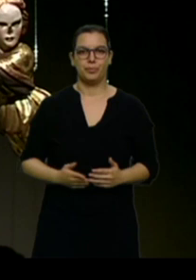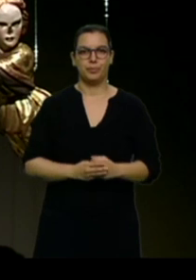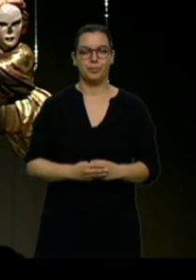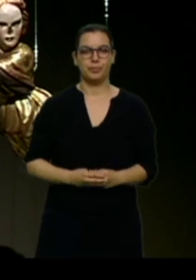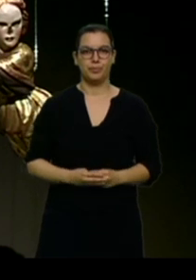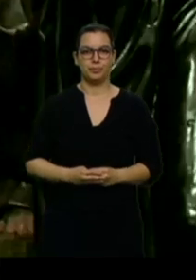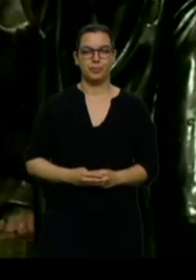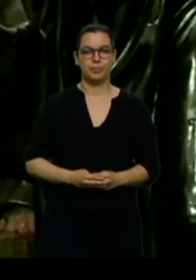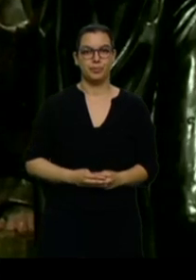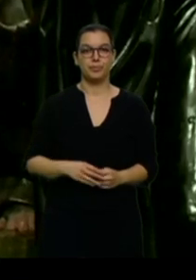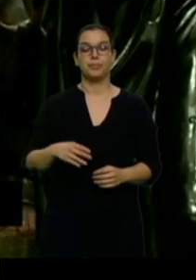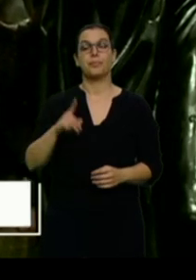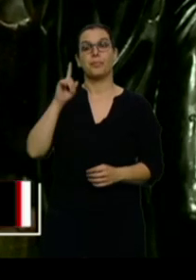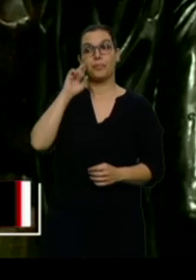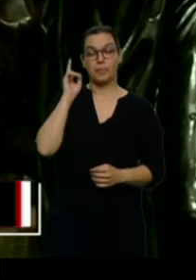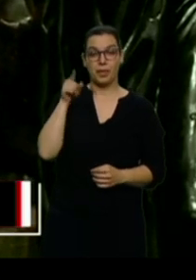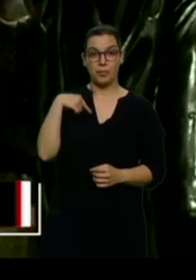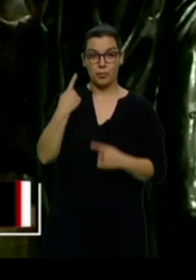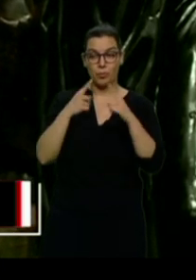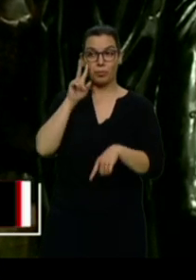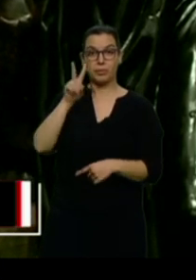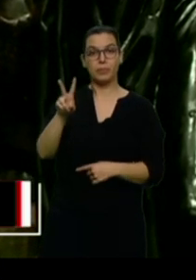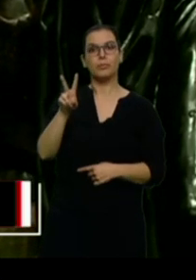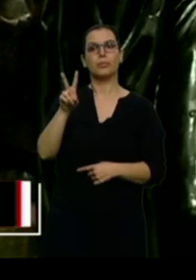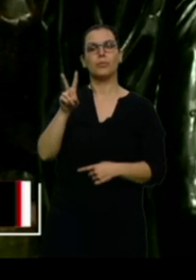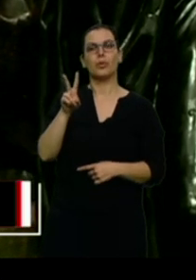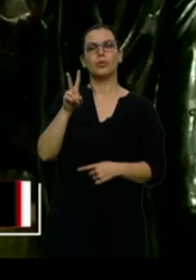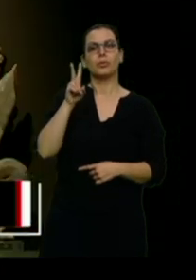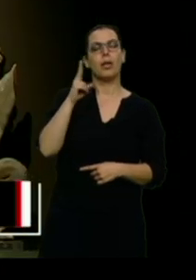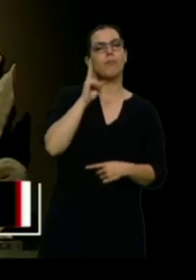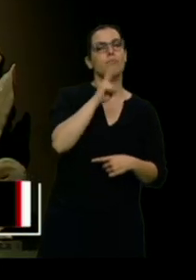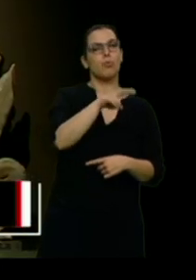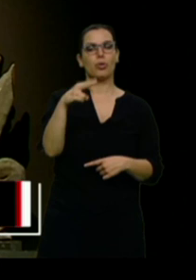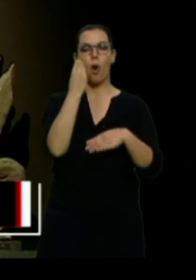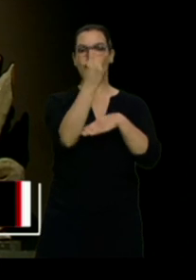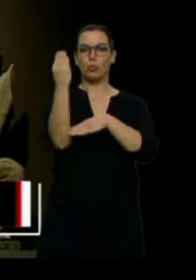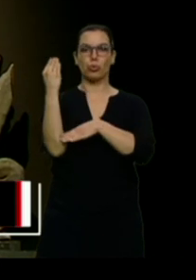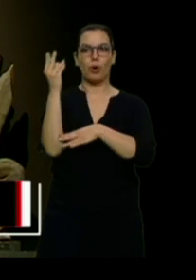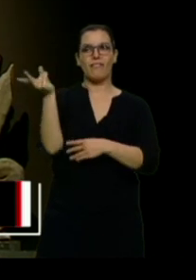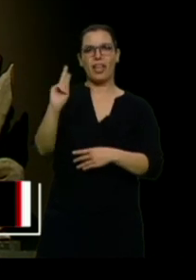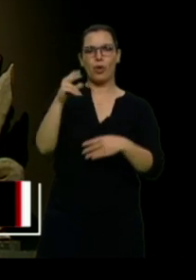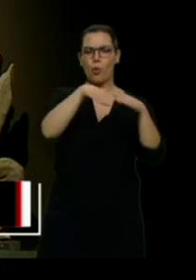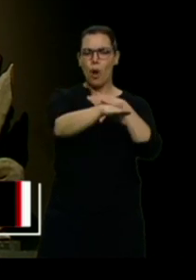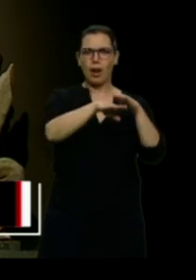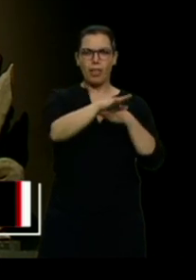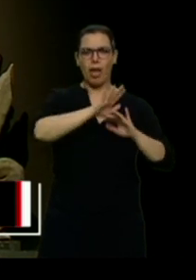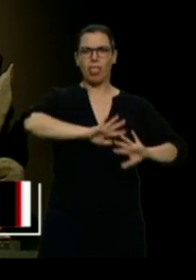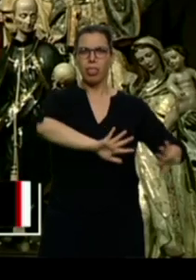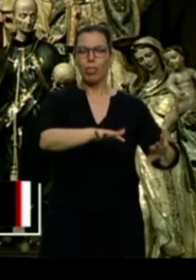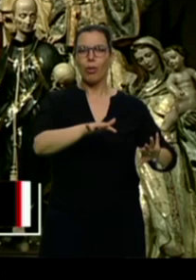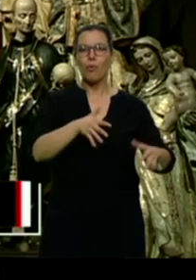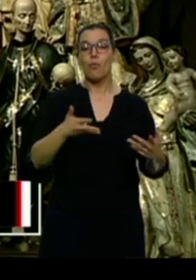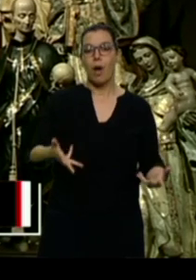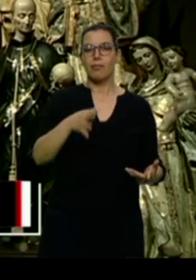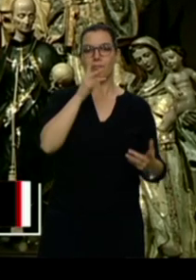Y descubriremos qué guarda en su almacén el Museo de Escultura de Valladolid. Por primera vez se muestran al visitante todas esas